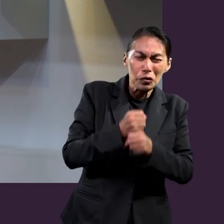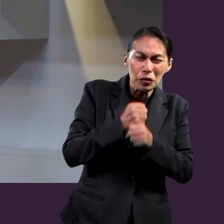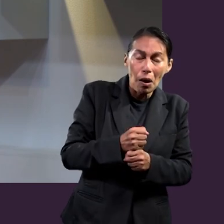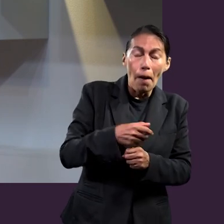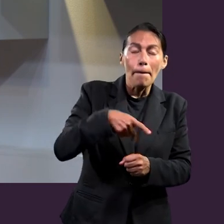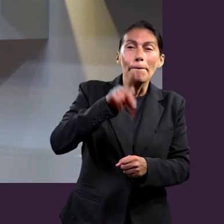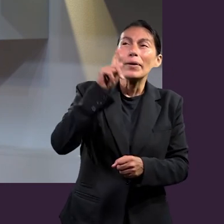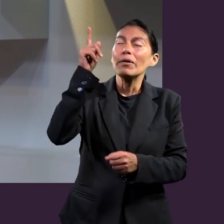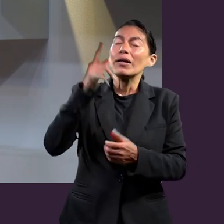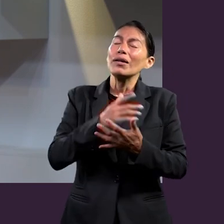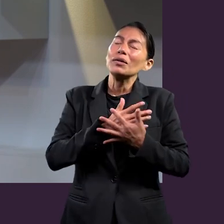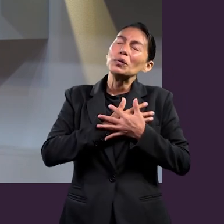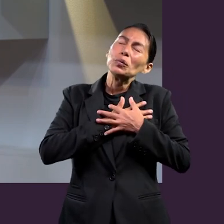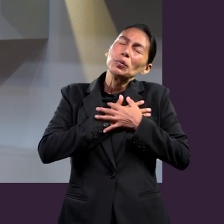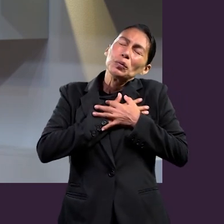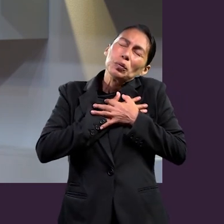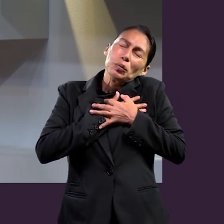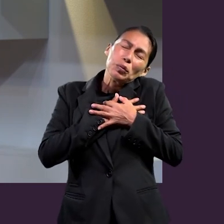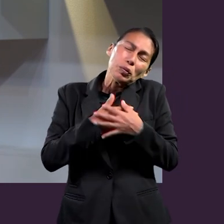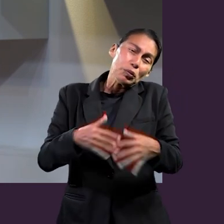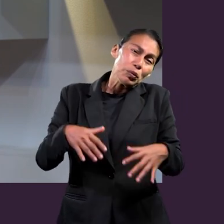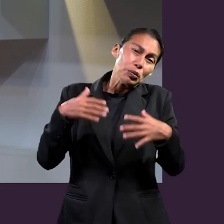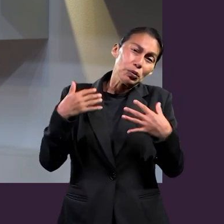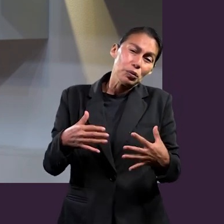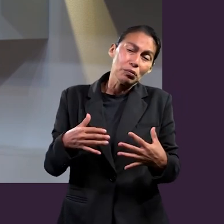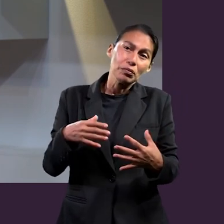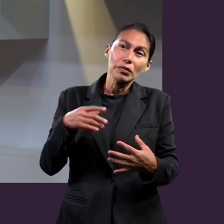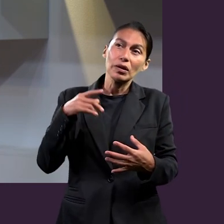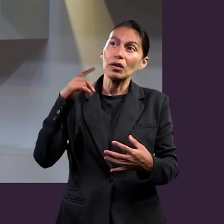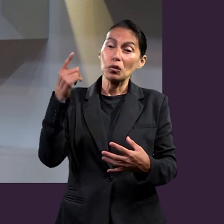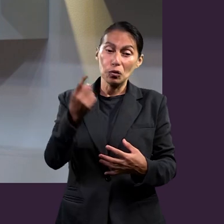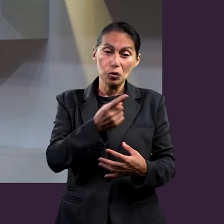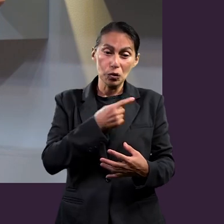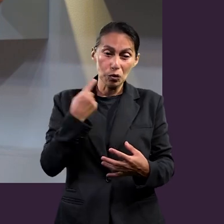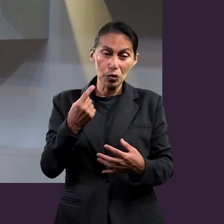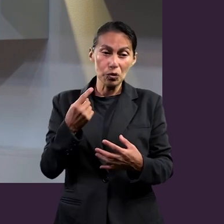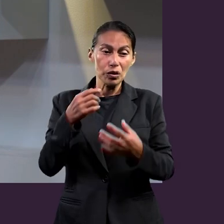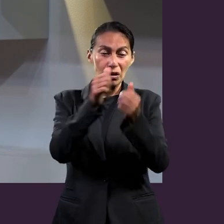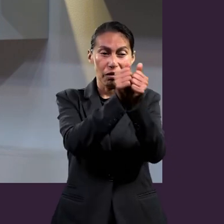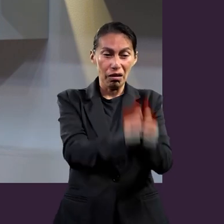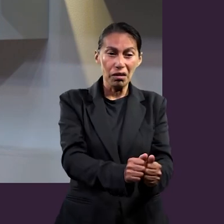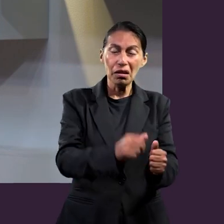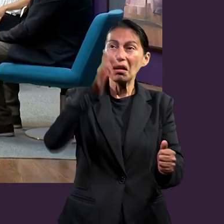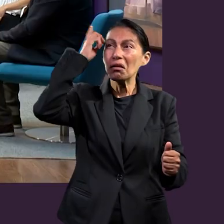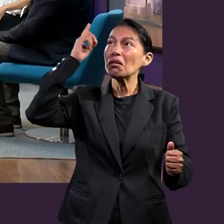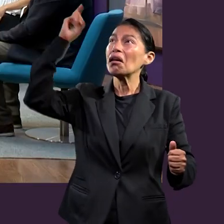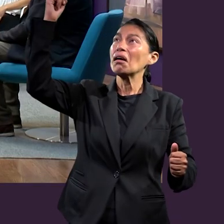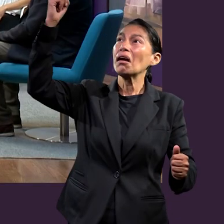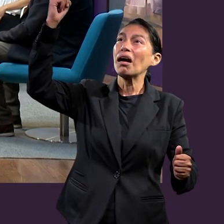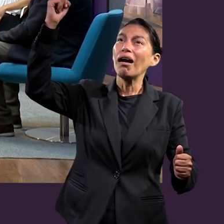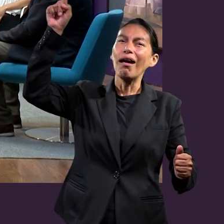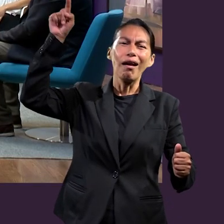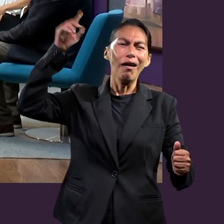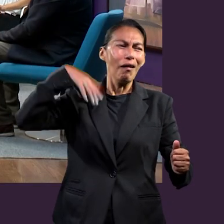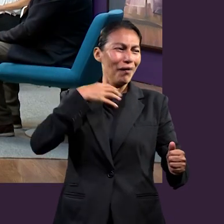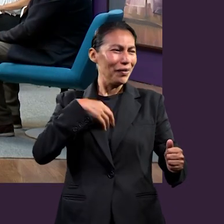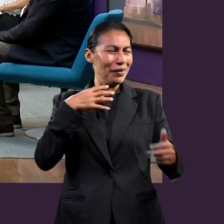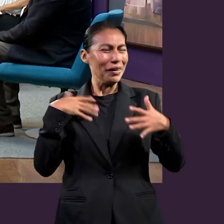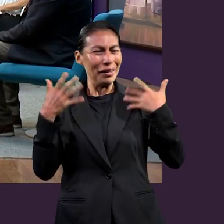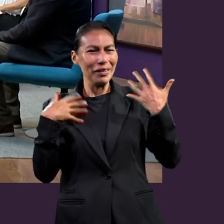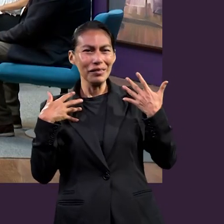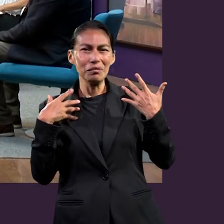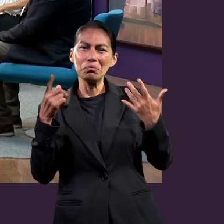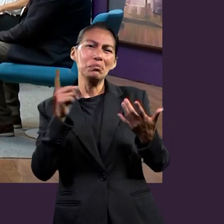éramos importantes. Y si nosotros no podíamos estar con Él, Dios no se sentía pleno porque nos ama, ¿no? Entonces, lo mismo pasa. Y yo pienso que es el